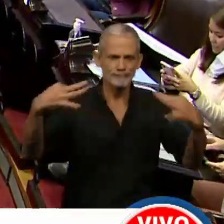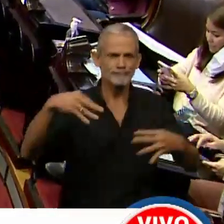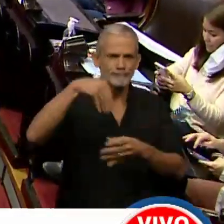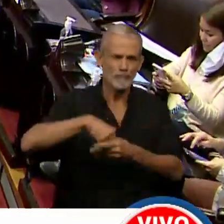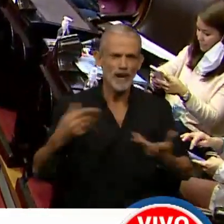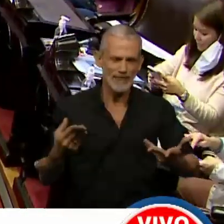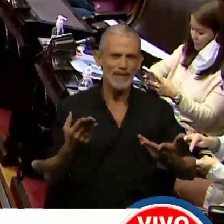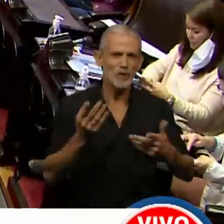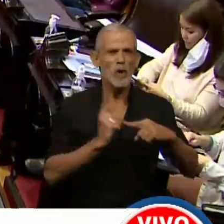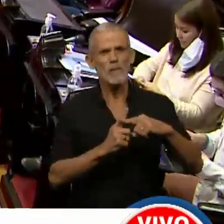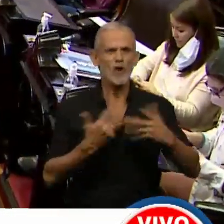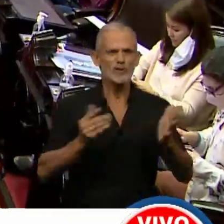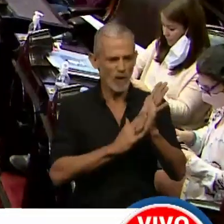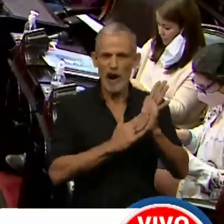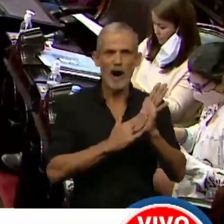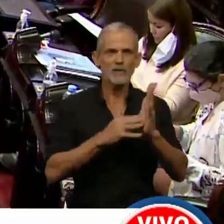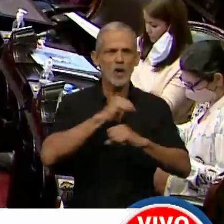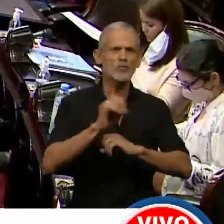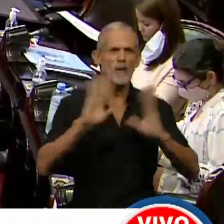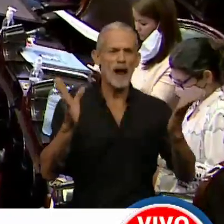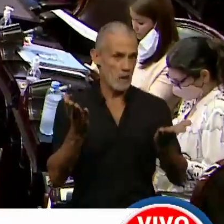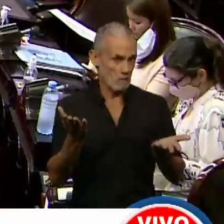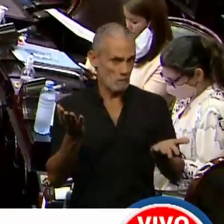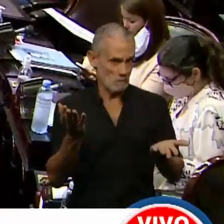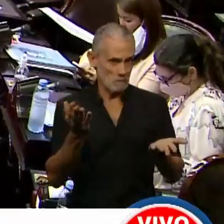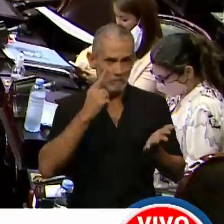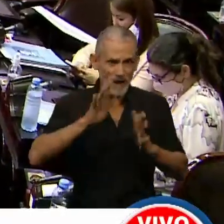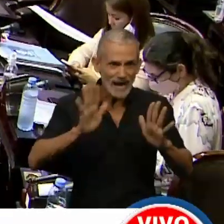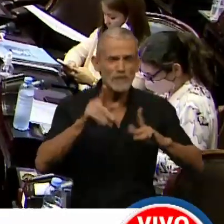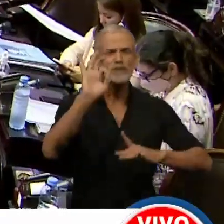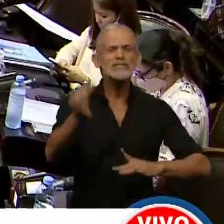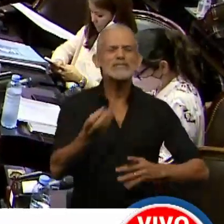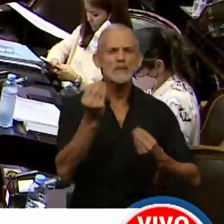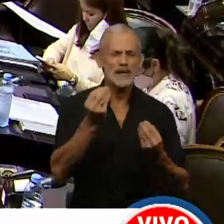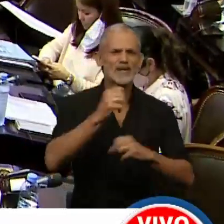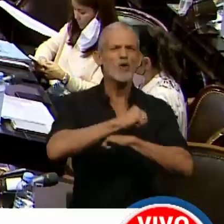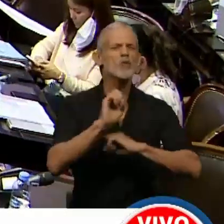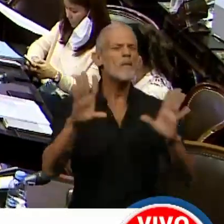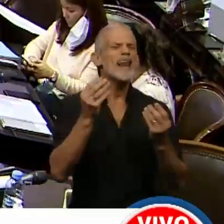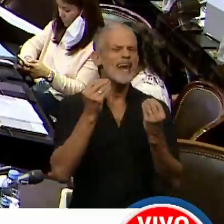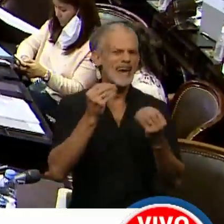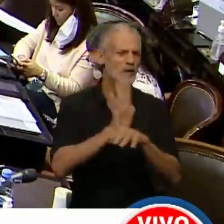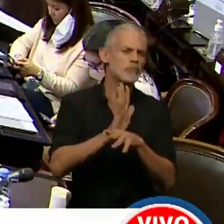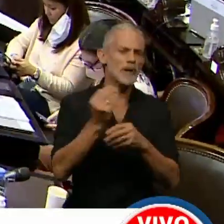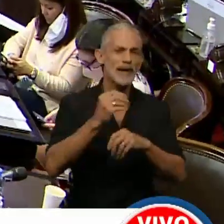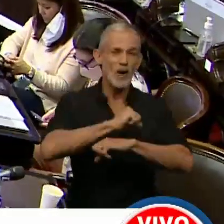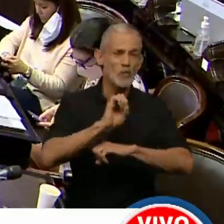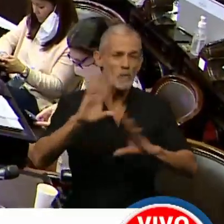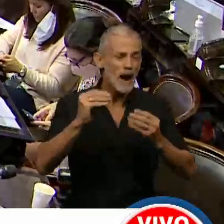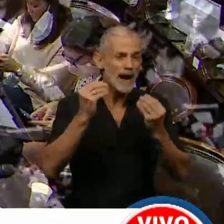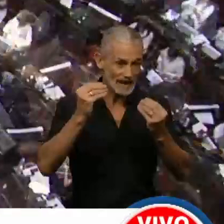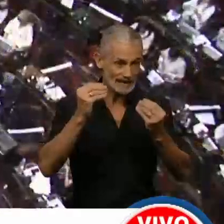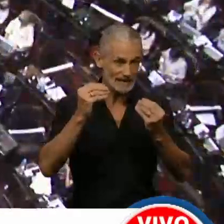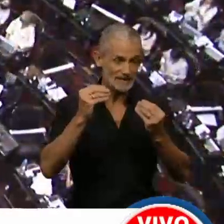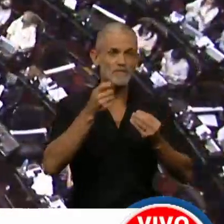y que entonces vamos a decir que tiene inhabilidad moral. Mire, presidente, ¿sabe lo que es para mí inhabilidad moral? Inhabilidad moral